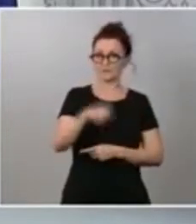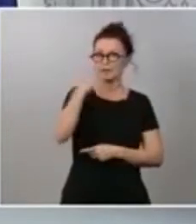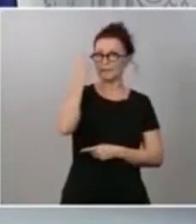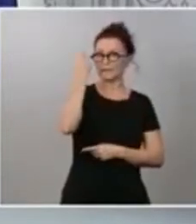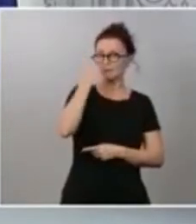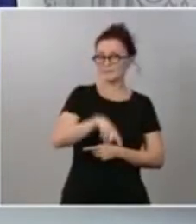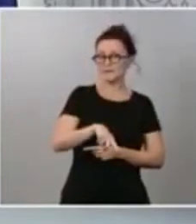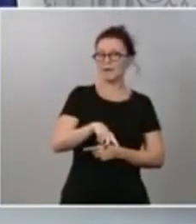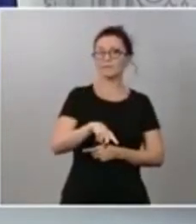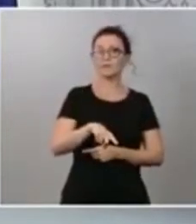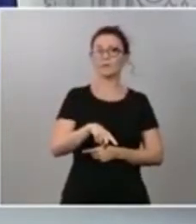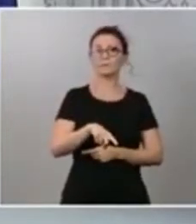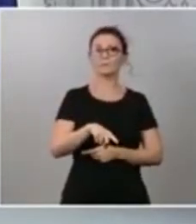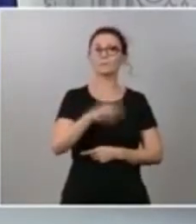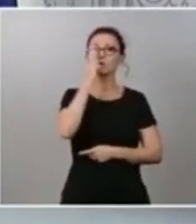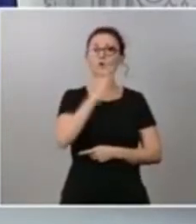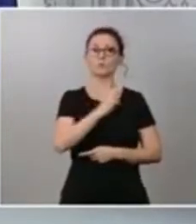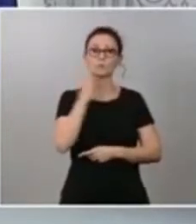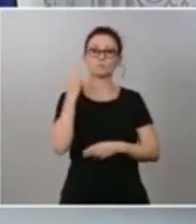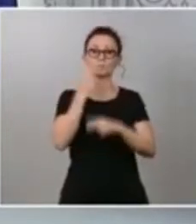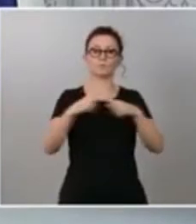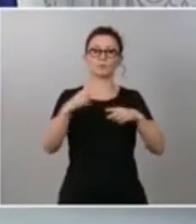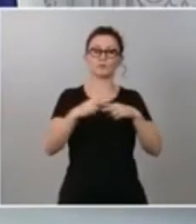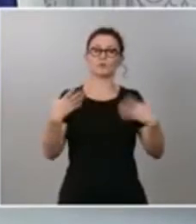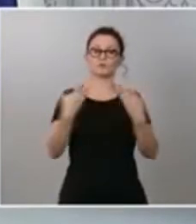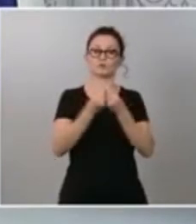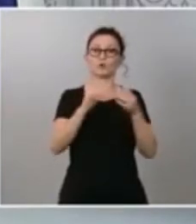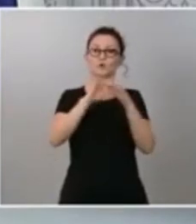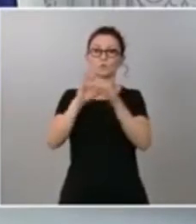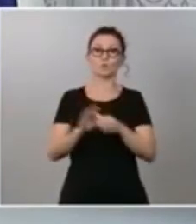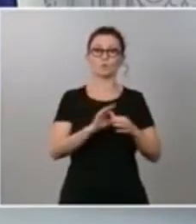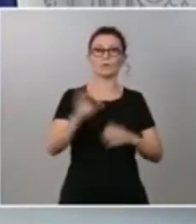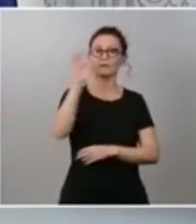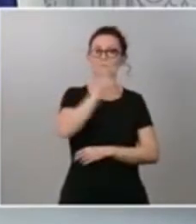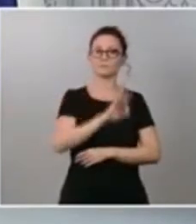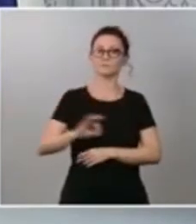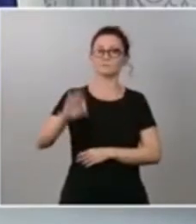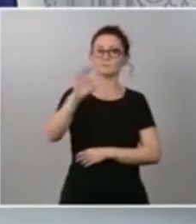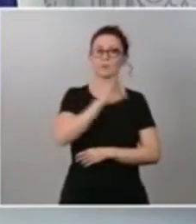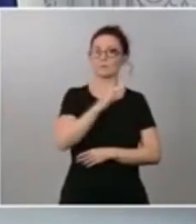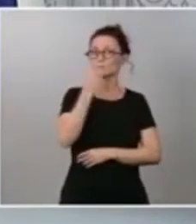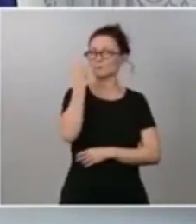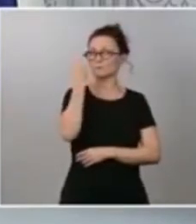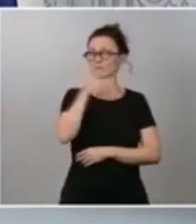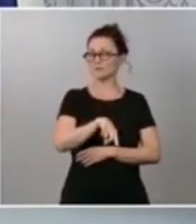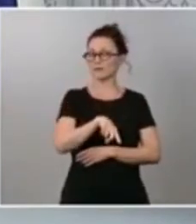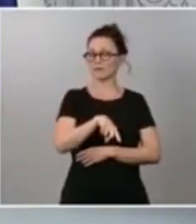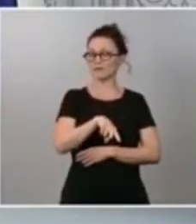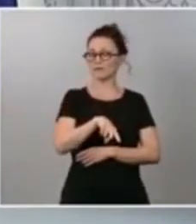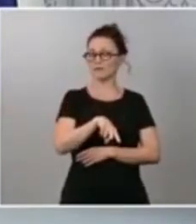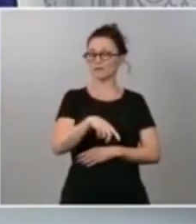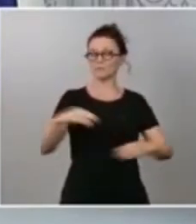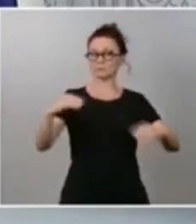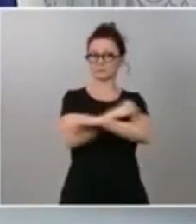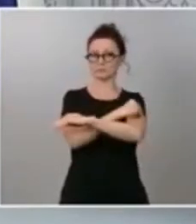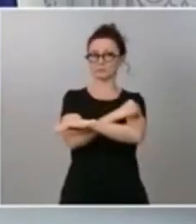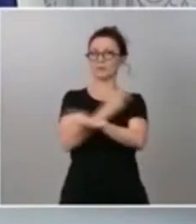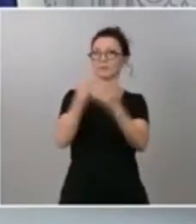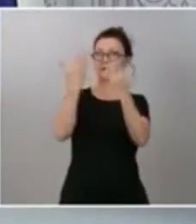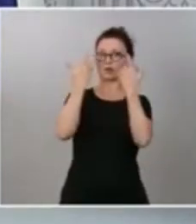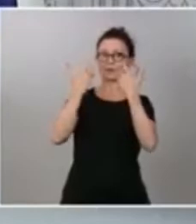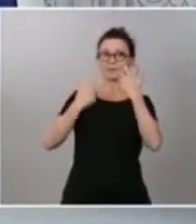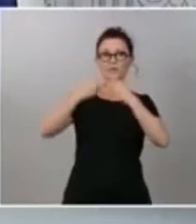políticos con Unidas Podemos no van en línea con las recomendaciones de Bruselas hablo por ejemplo de la reforma laboral